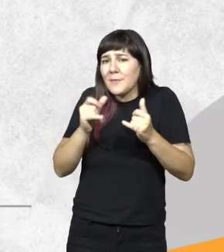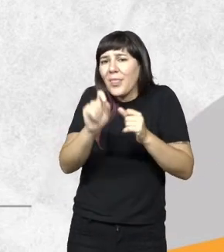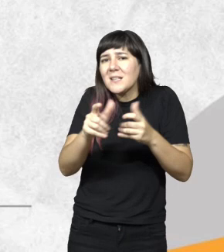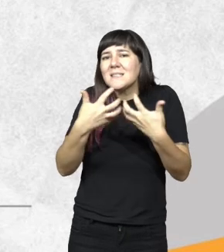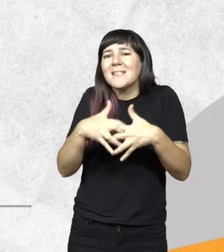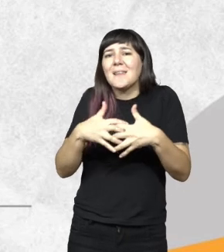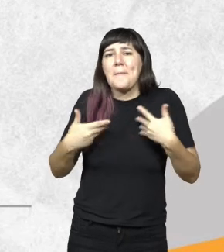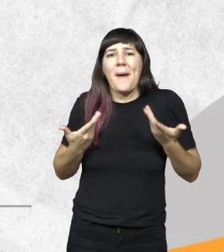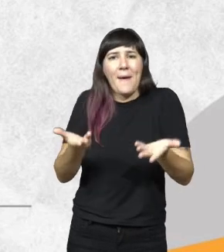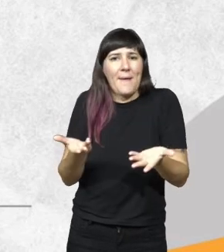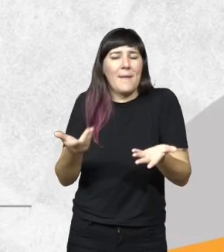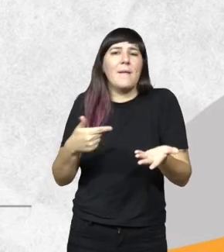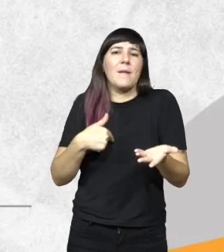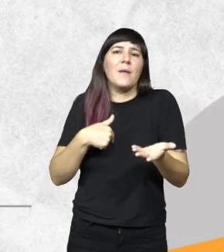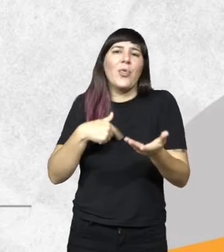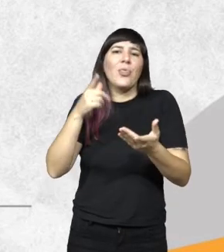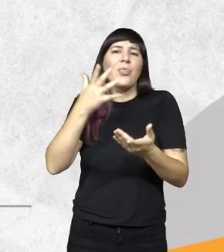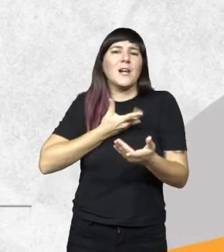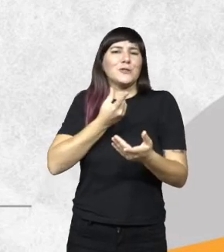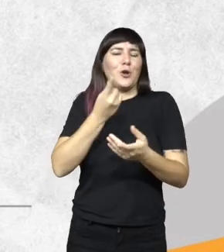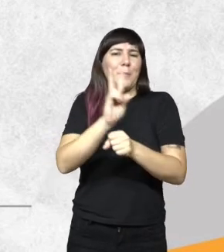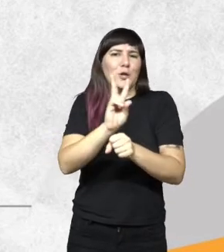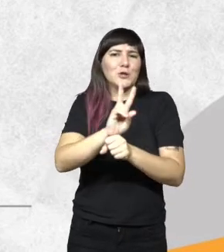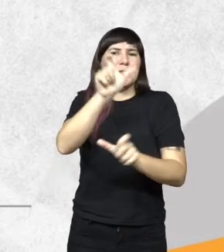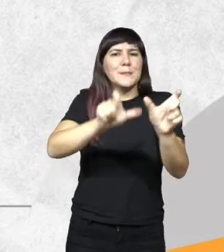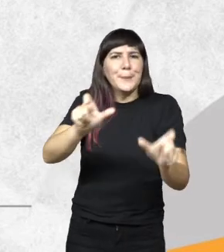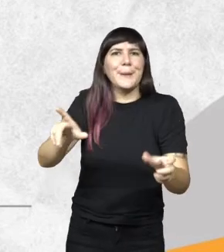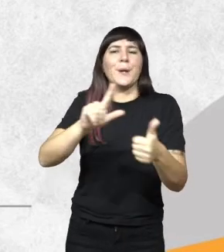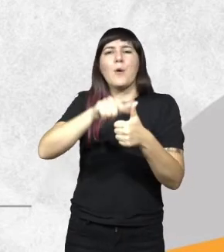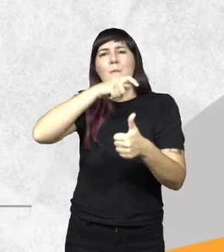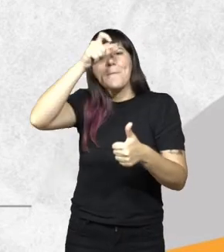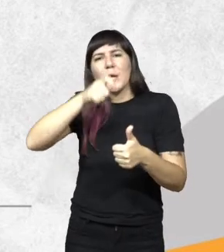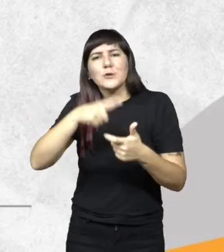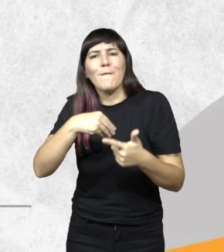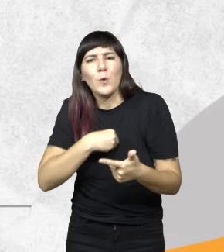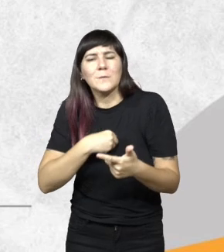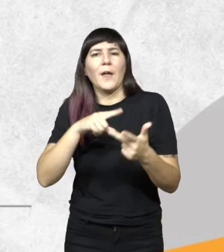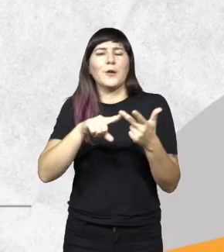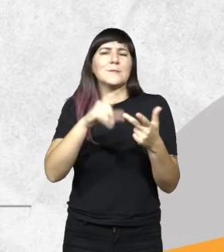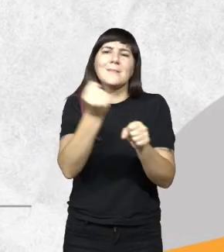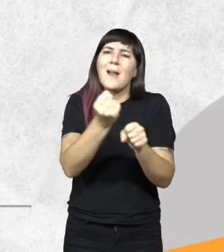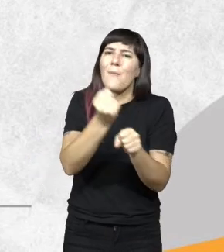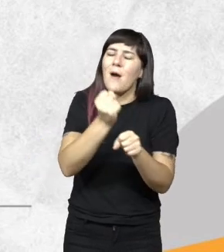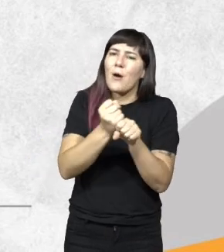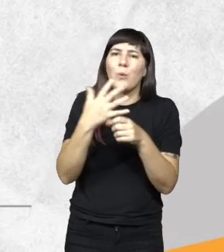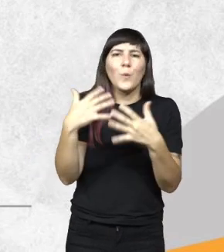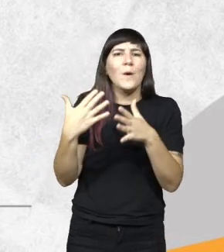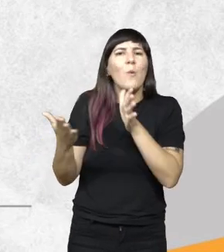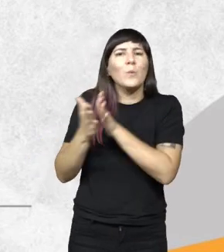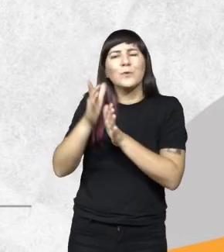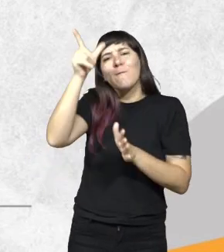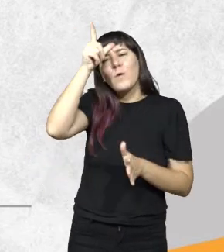de la dirección de protección civil de bomberos voluntarios de bomberos de policía el trabajo que se hace con las fuerzas de seguridad